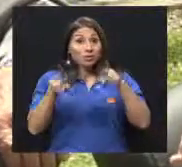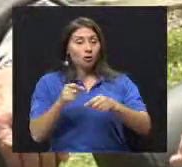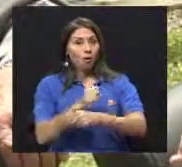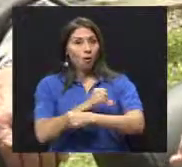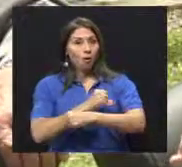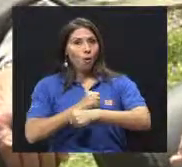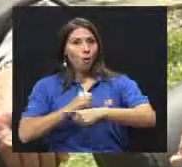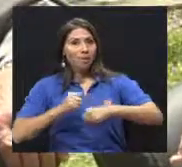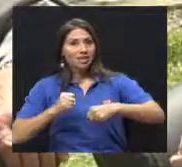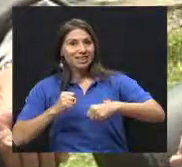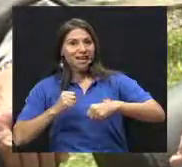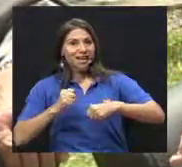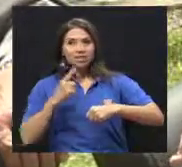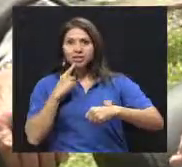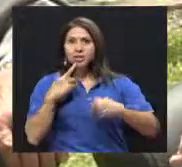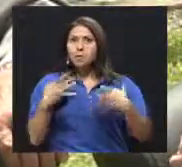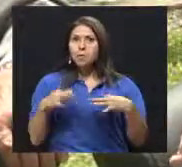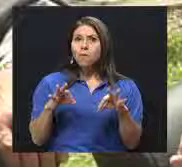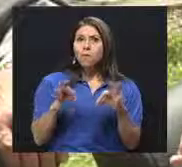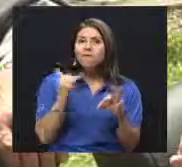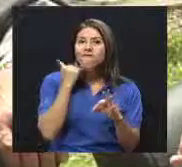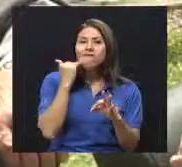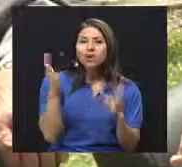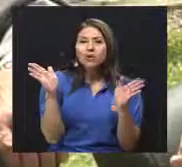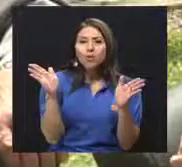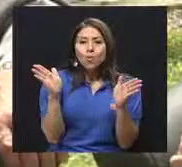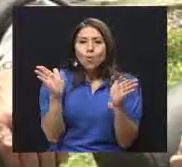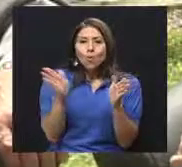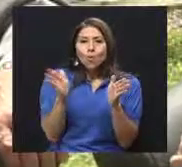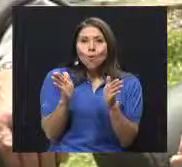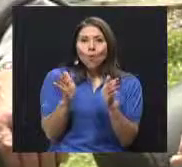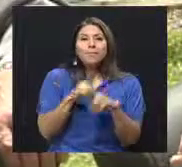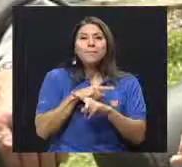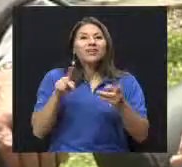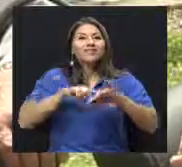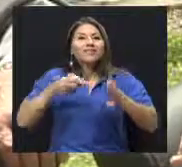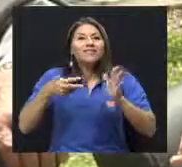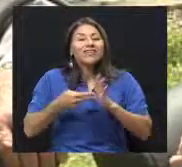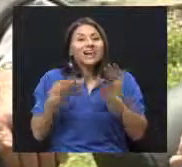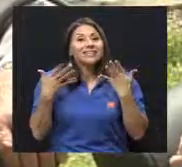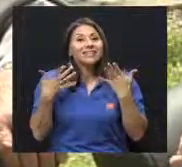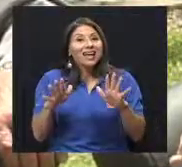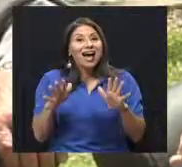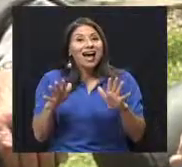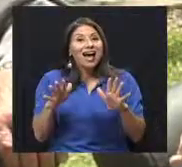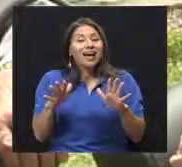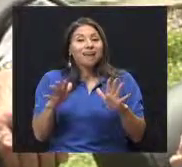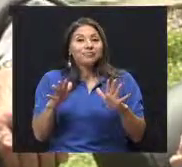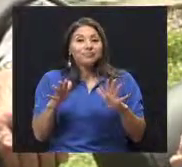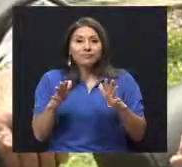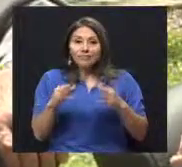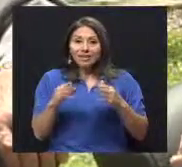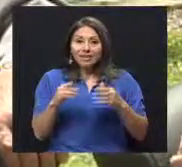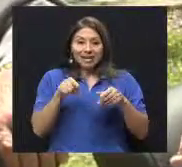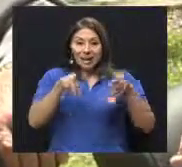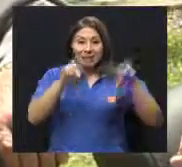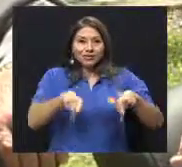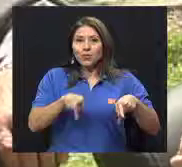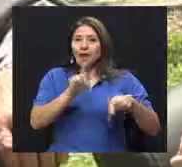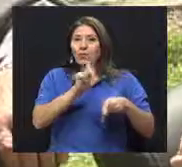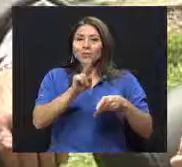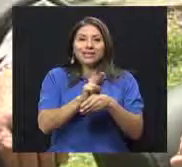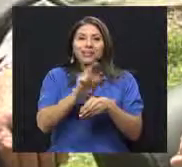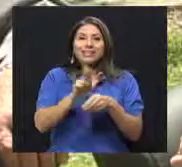Pero ya es el primer signo de que está quemando la grasa porque no está utilizando el azúcar